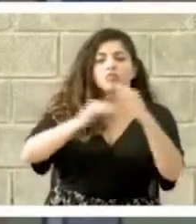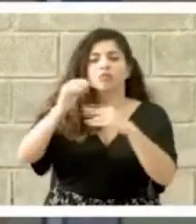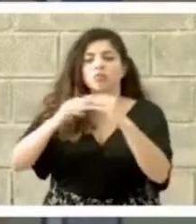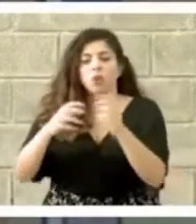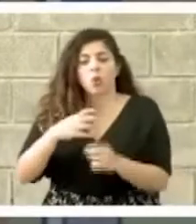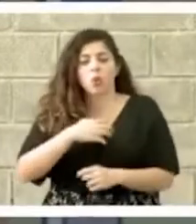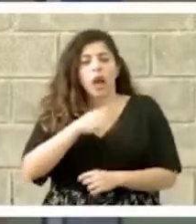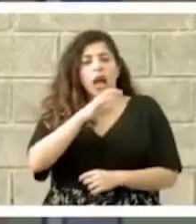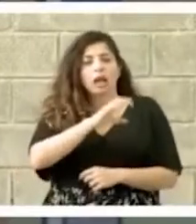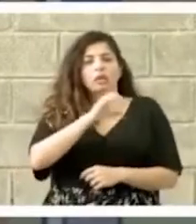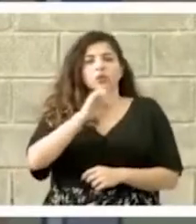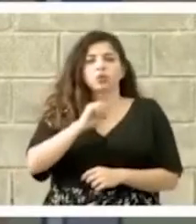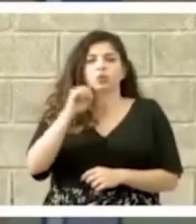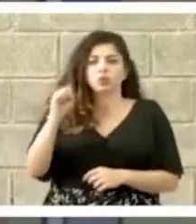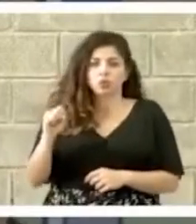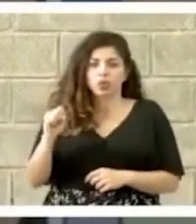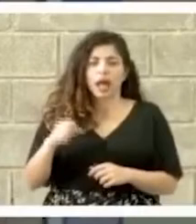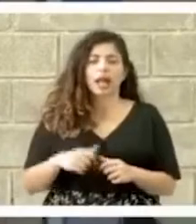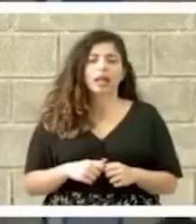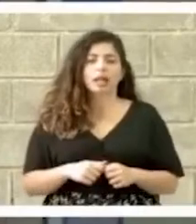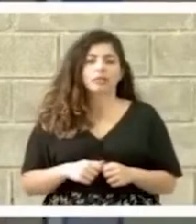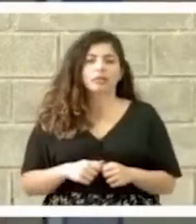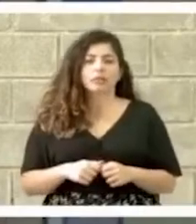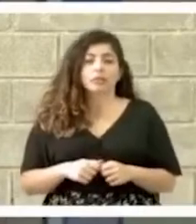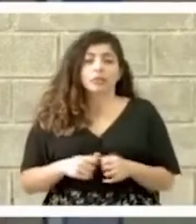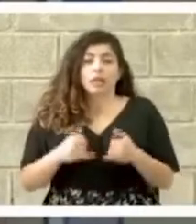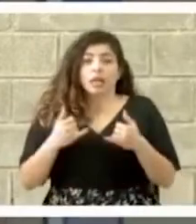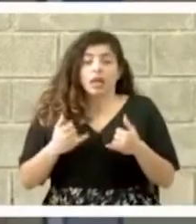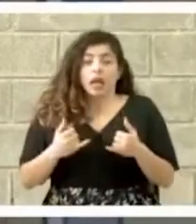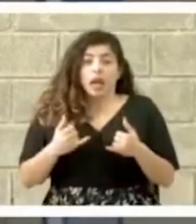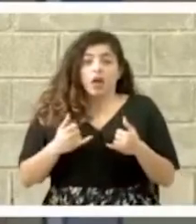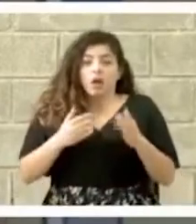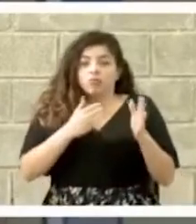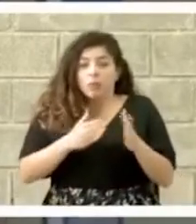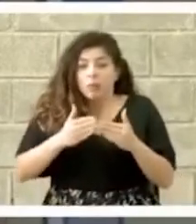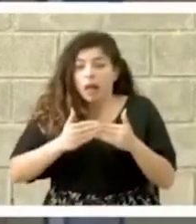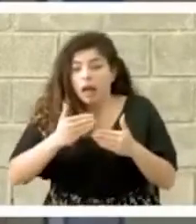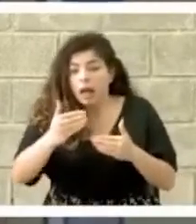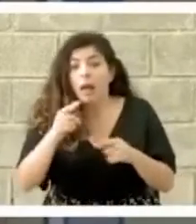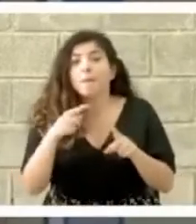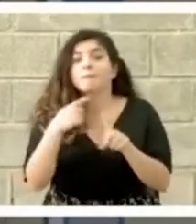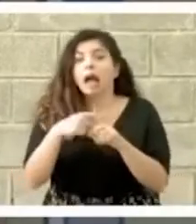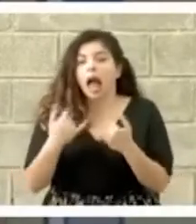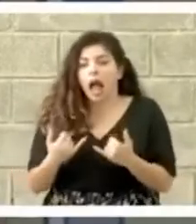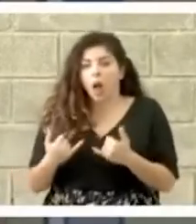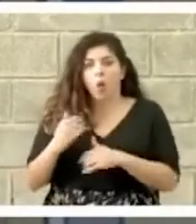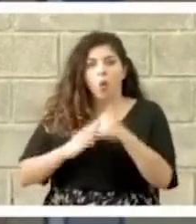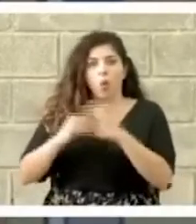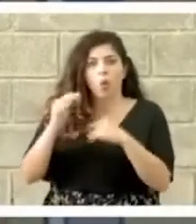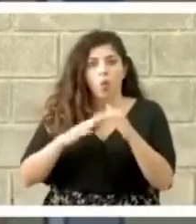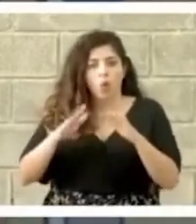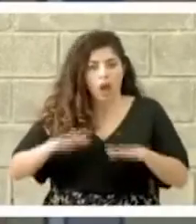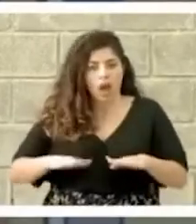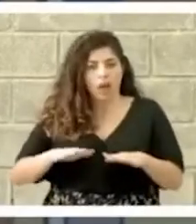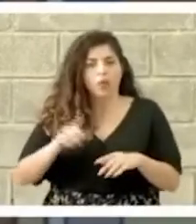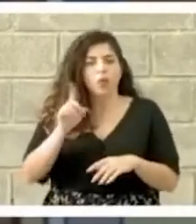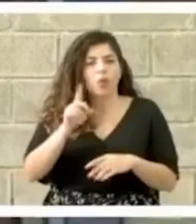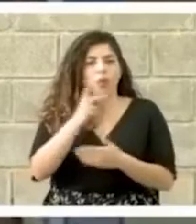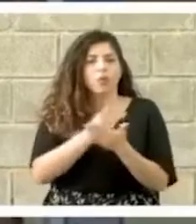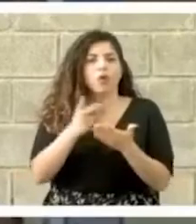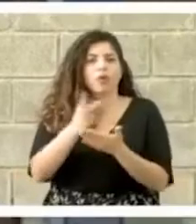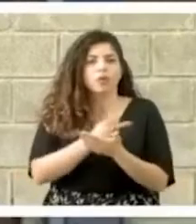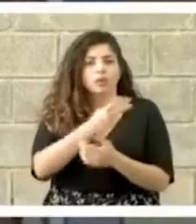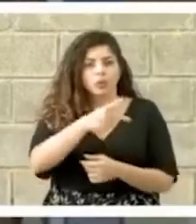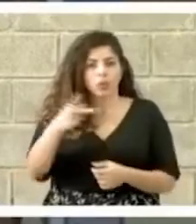caja costarricense de seguro social que se está proyectando y ejecutando en la provincia de Punta